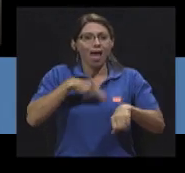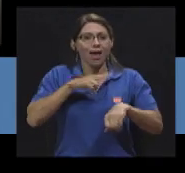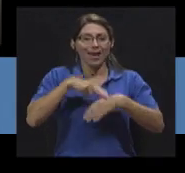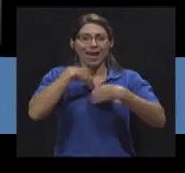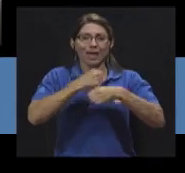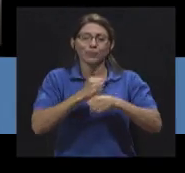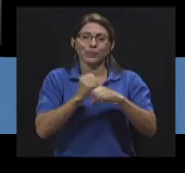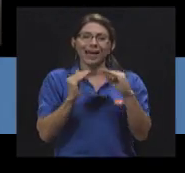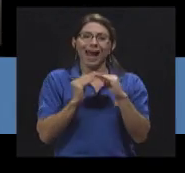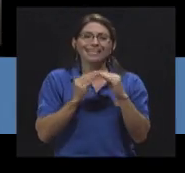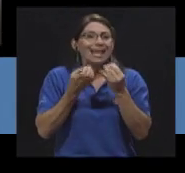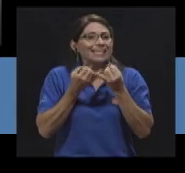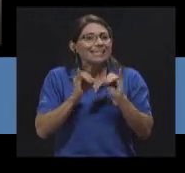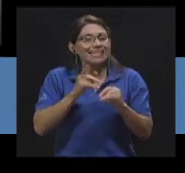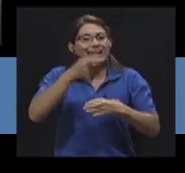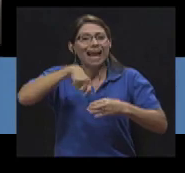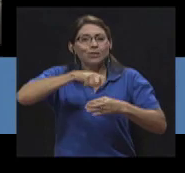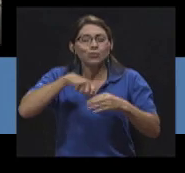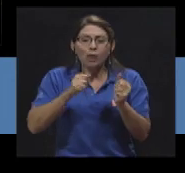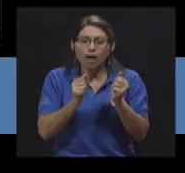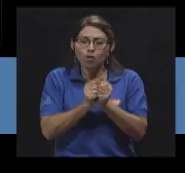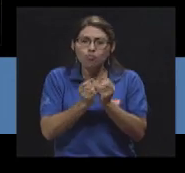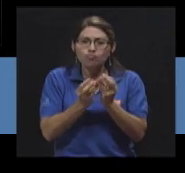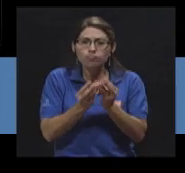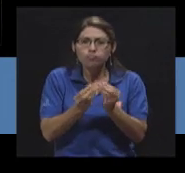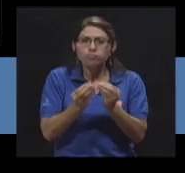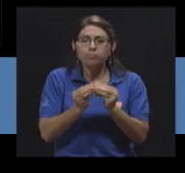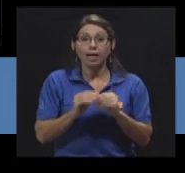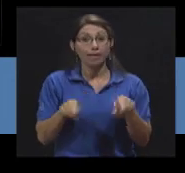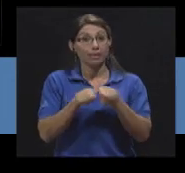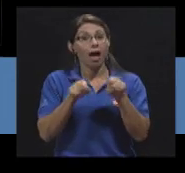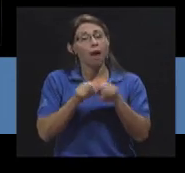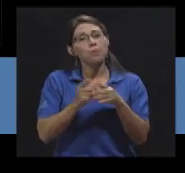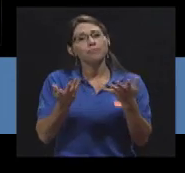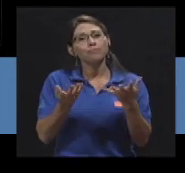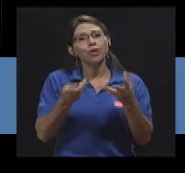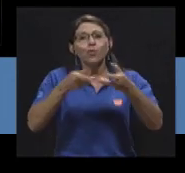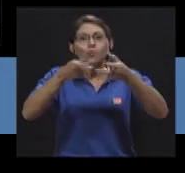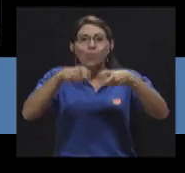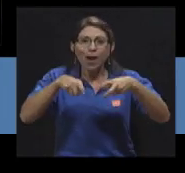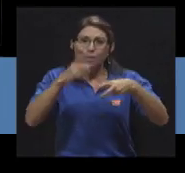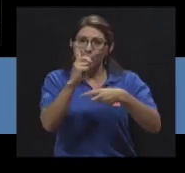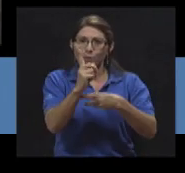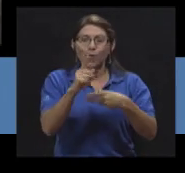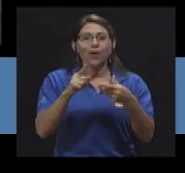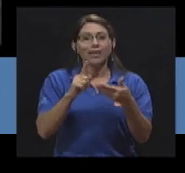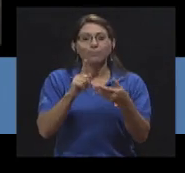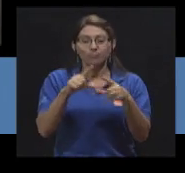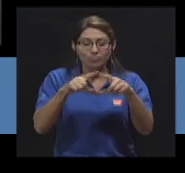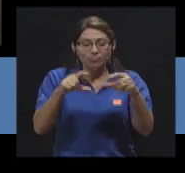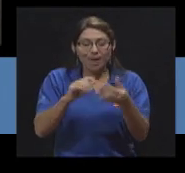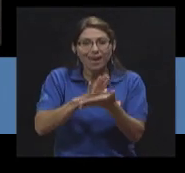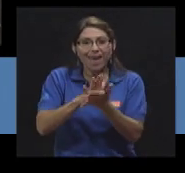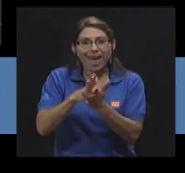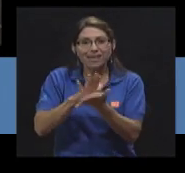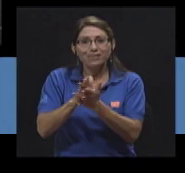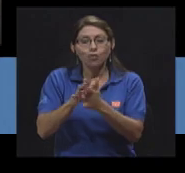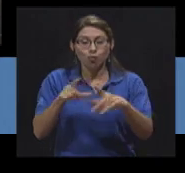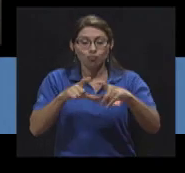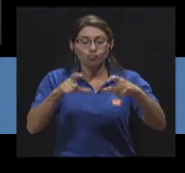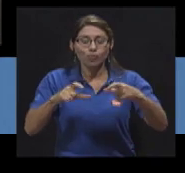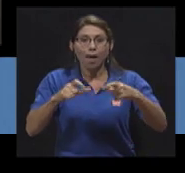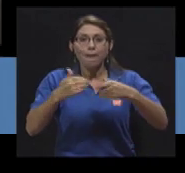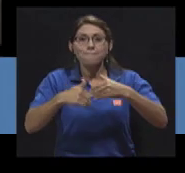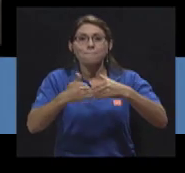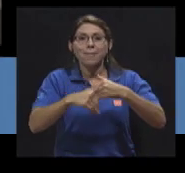Sin azúcar, con su pulpa, con su zumo, un huevito, una rebanada de queso, una rebanada de pan integral.